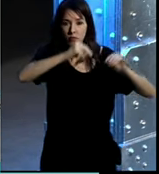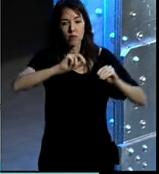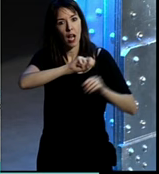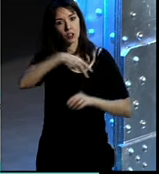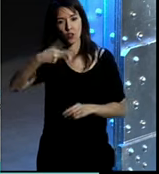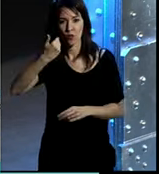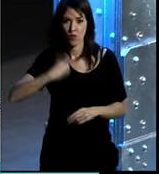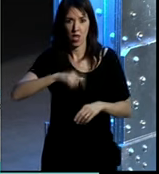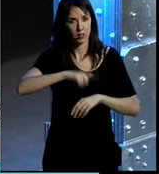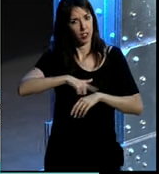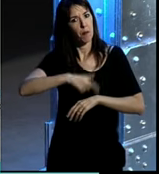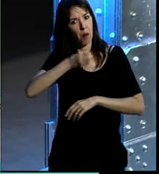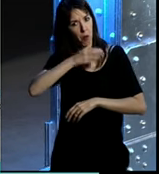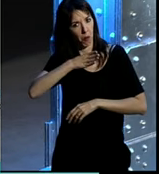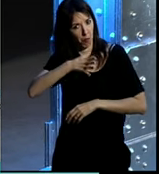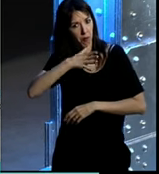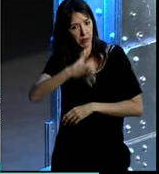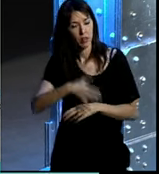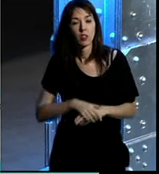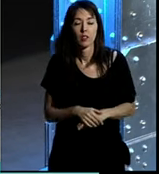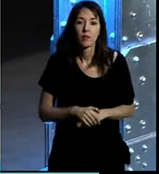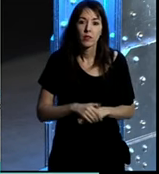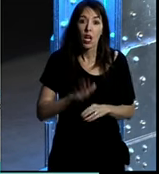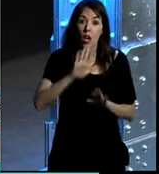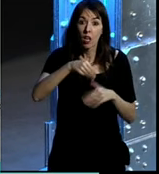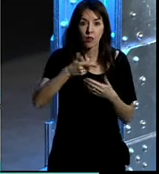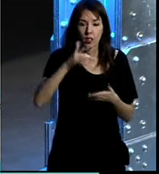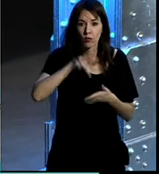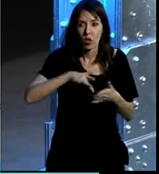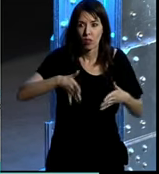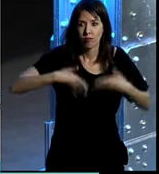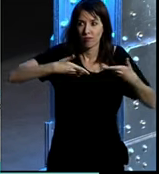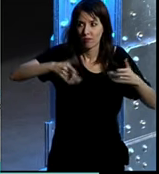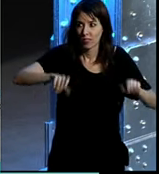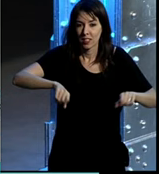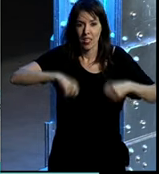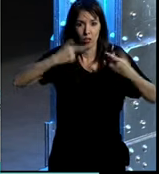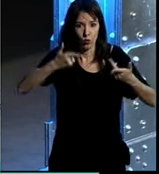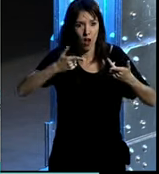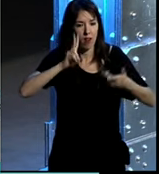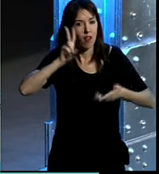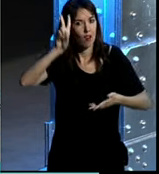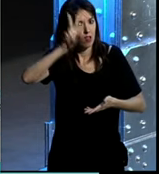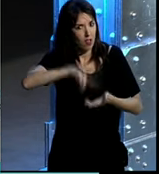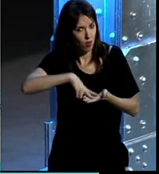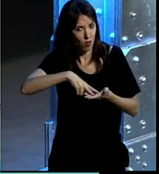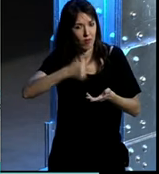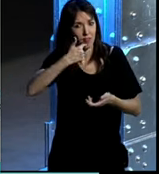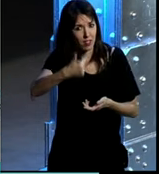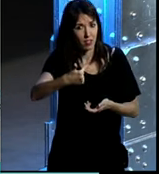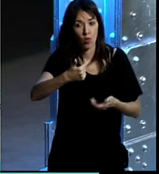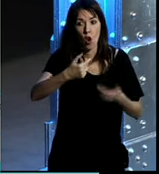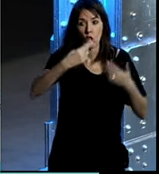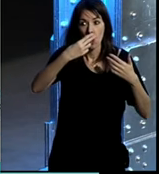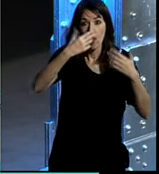y en buen tiempo entonces obtener de manera espontánea y natural reconocimientos que afortunadamente como os digo 7